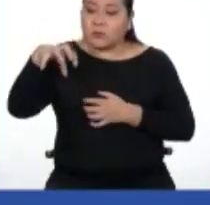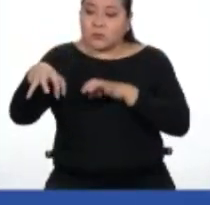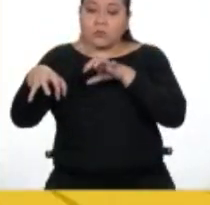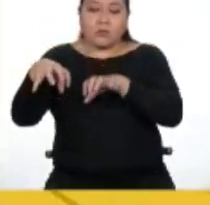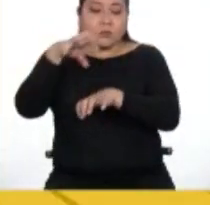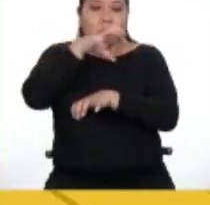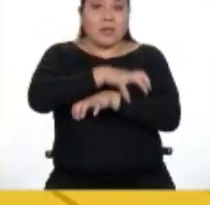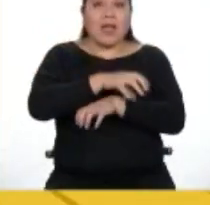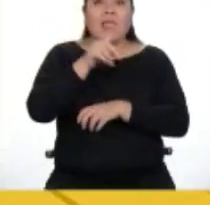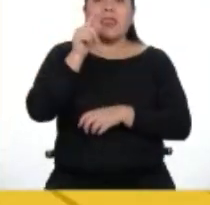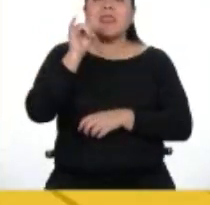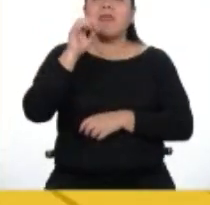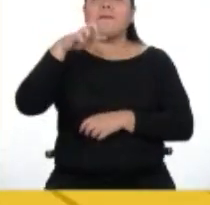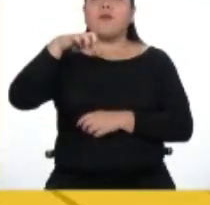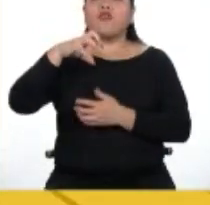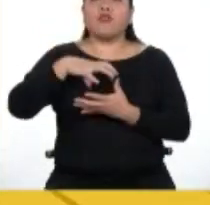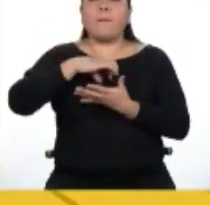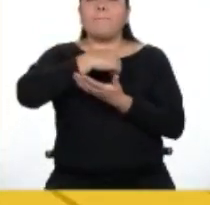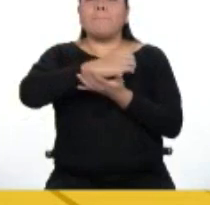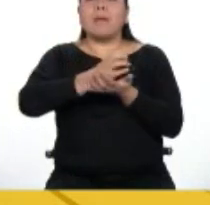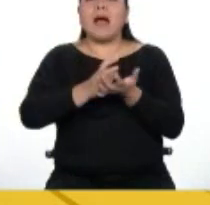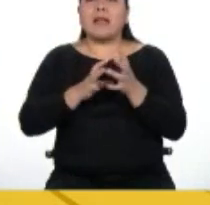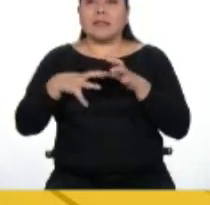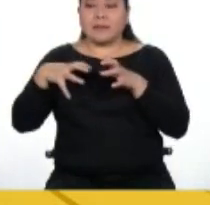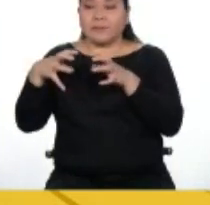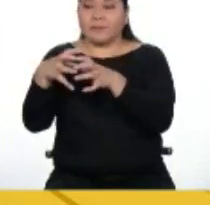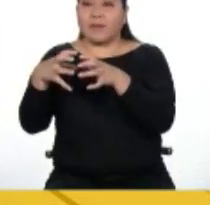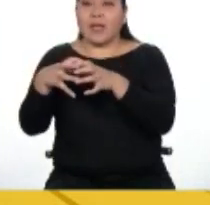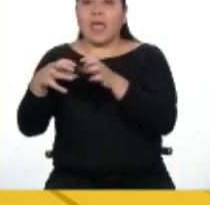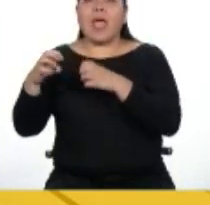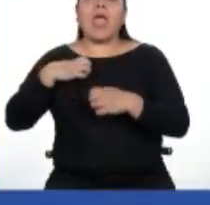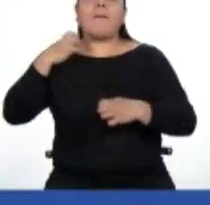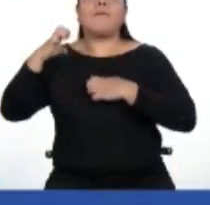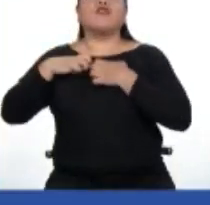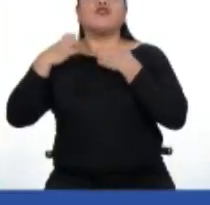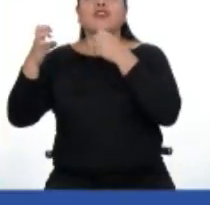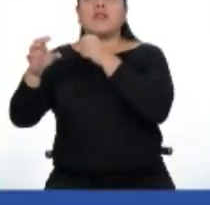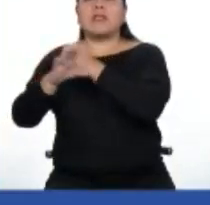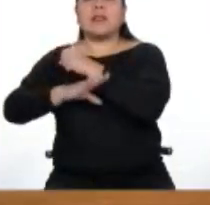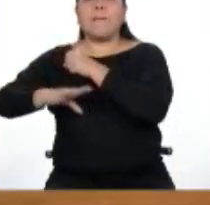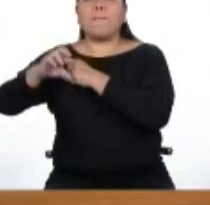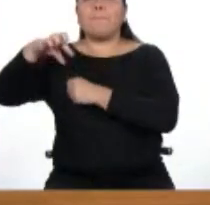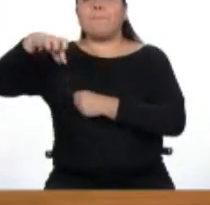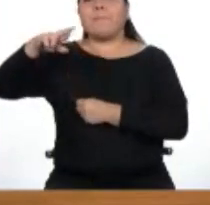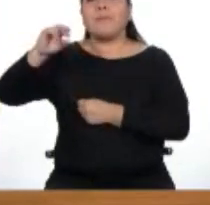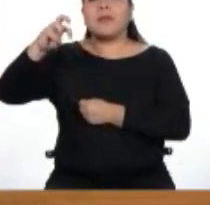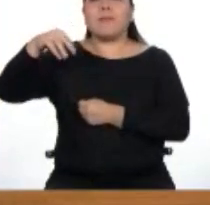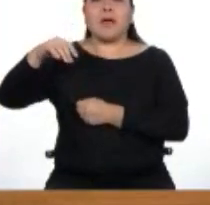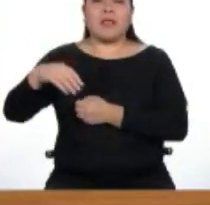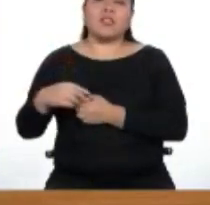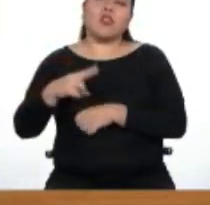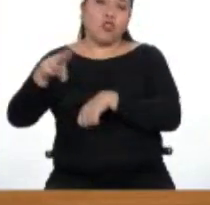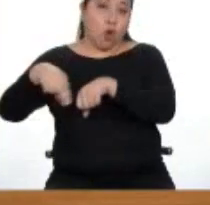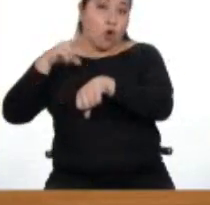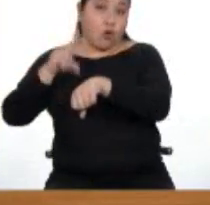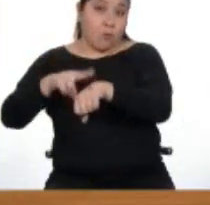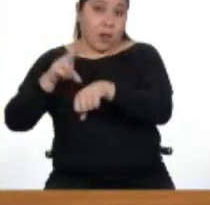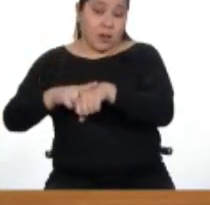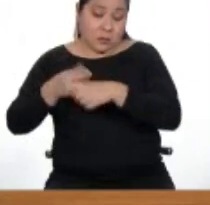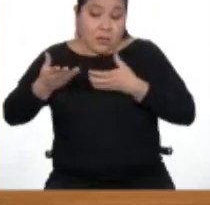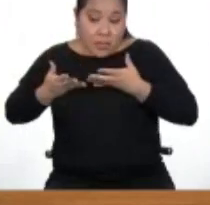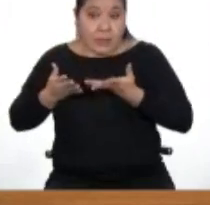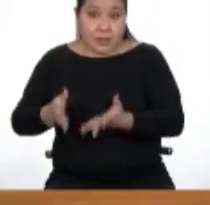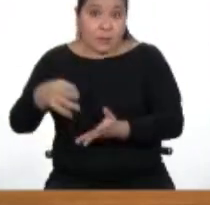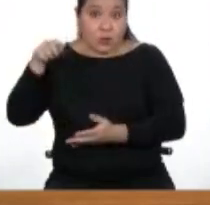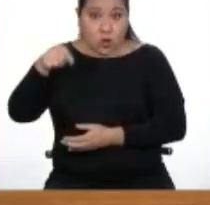tipos. En primer lugar, tenemos las emociones primarias. Son naturales y automáticas. Nacemos